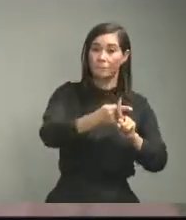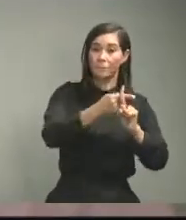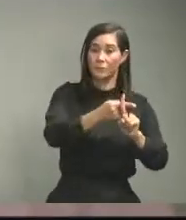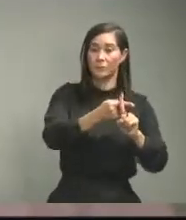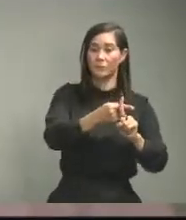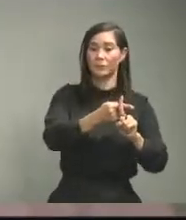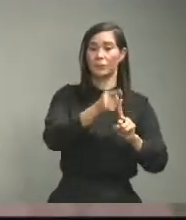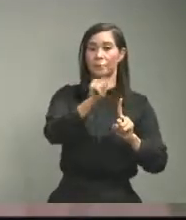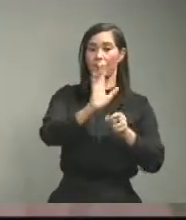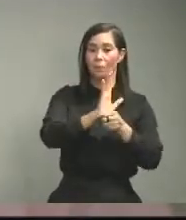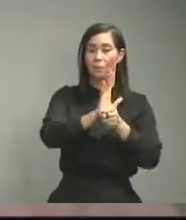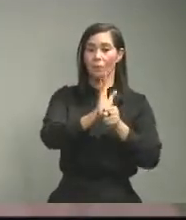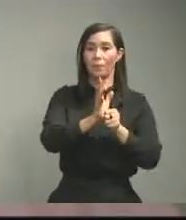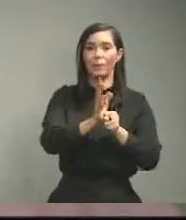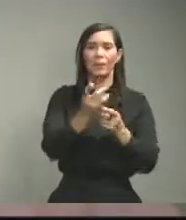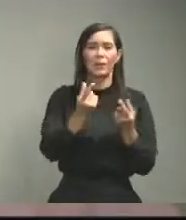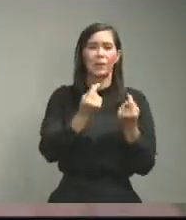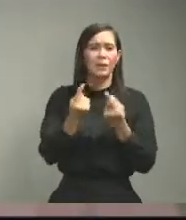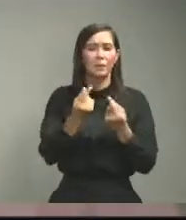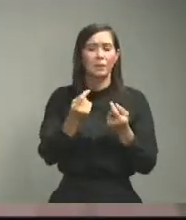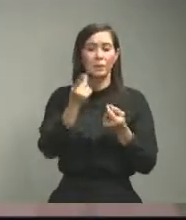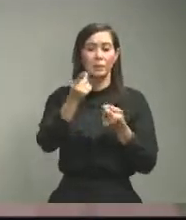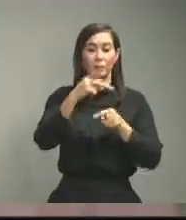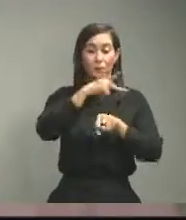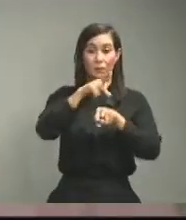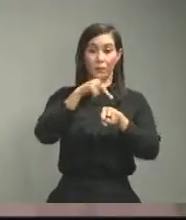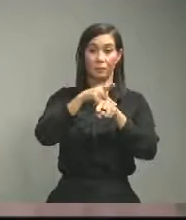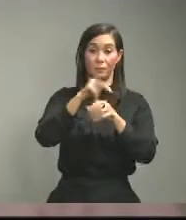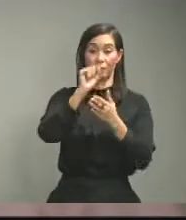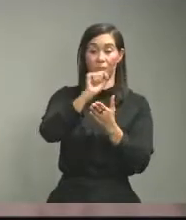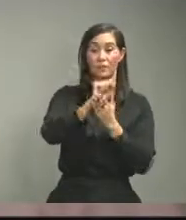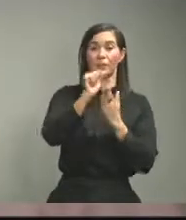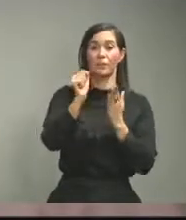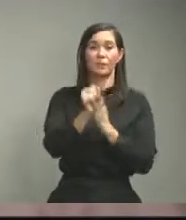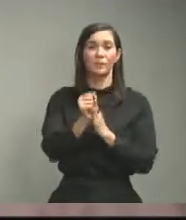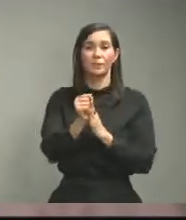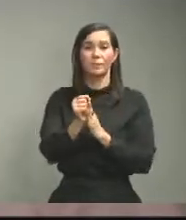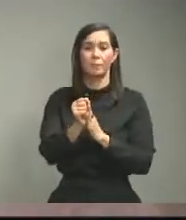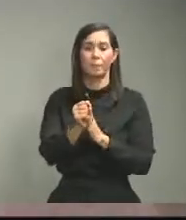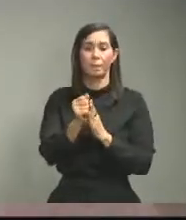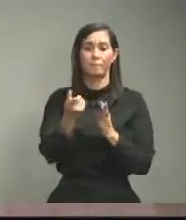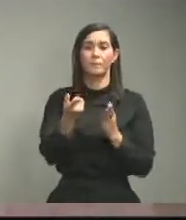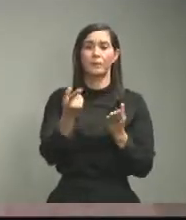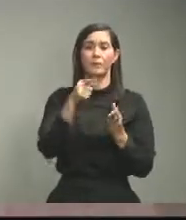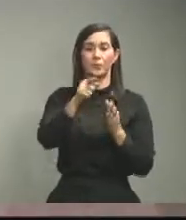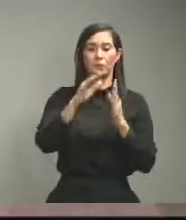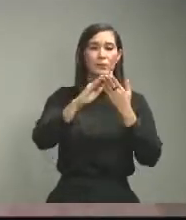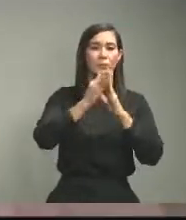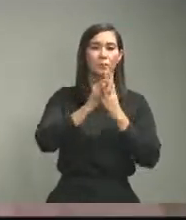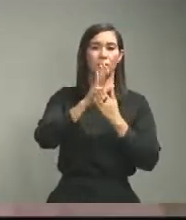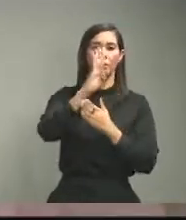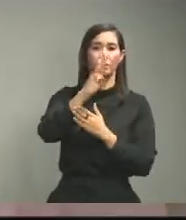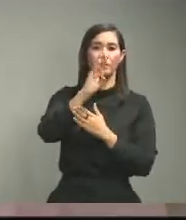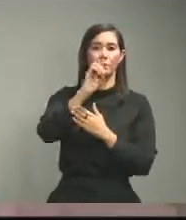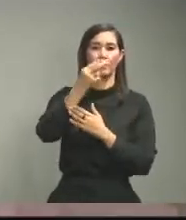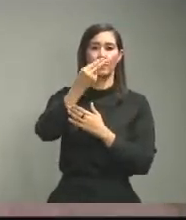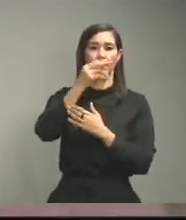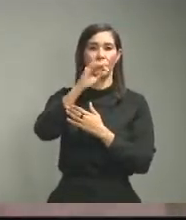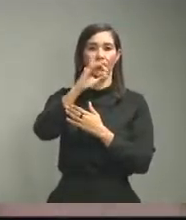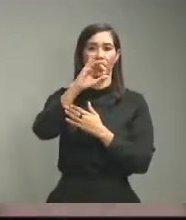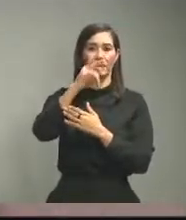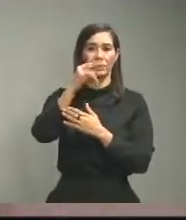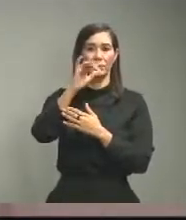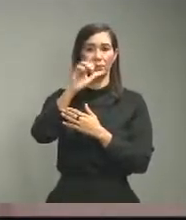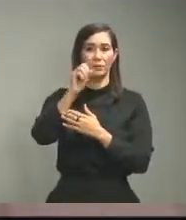a hacer con esa provincia con esa situación que da ese cruce y con Boichío ministro con Boichío un abrazo